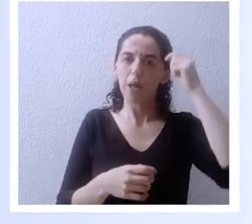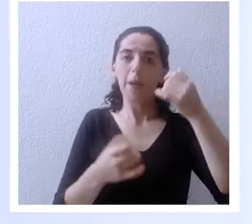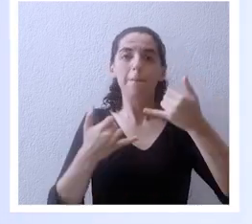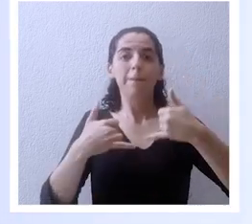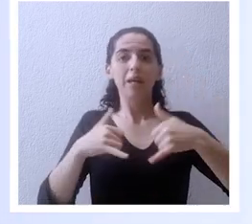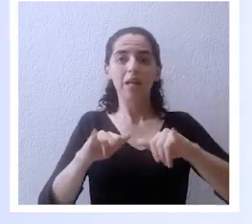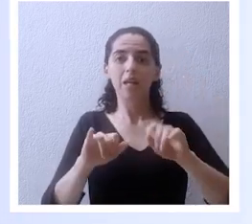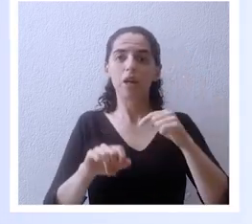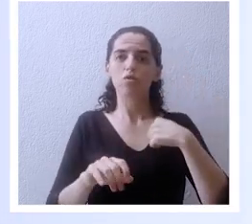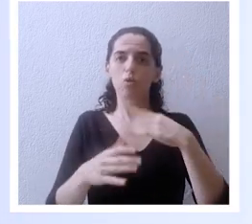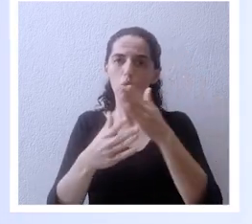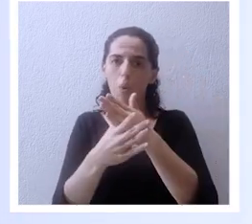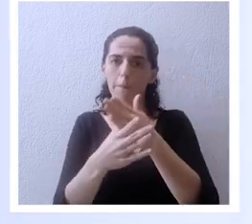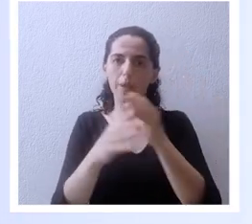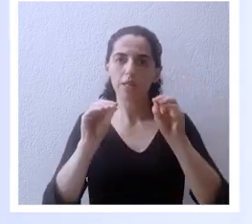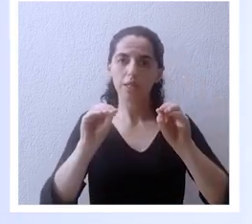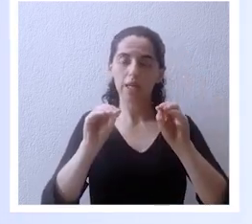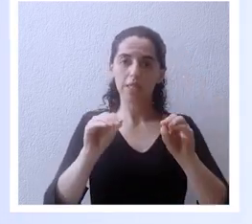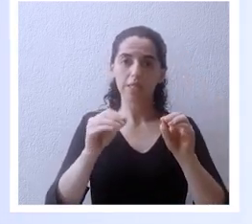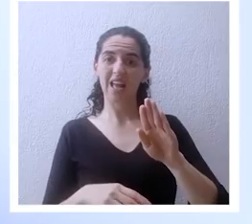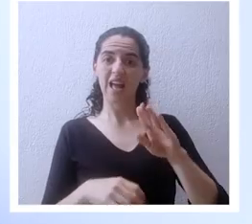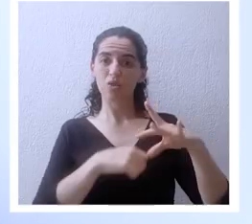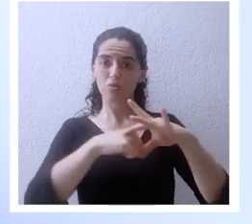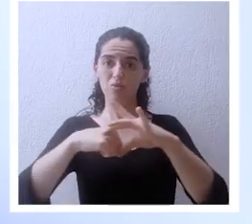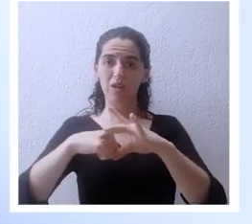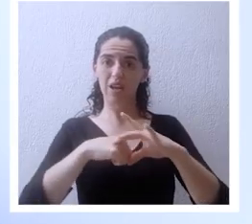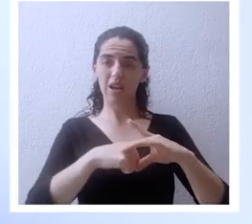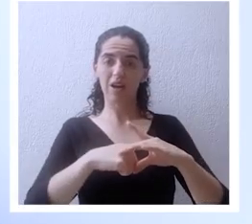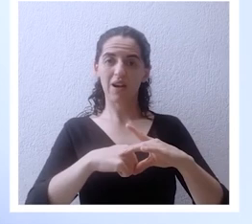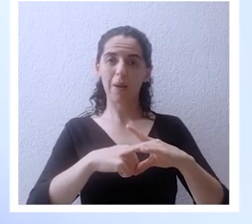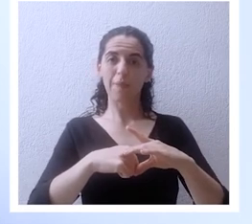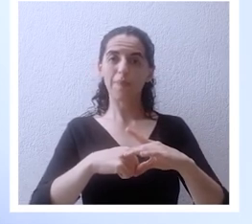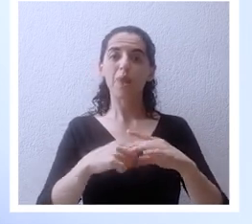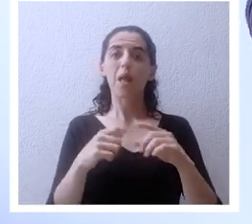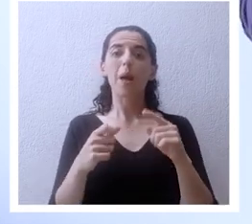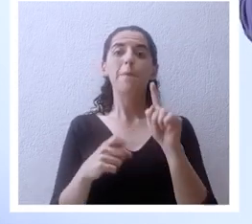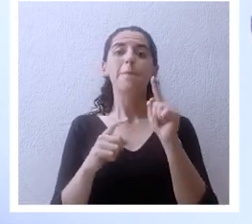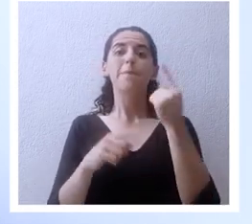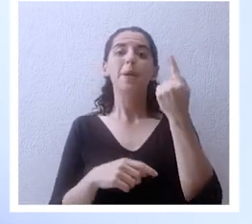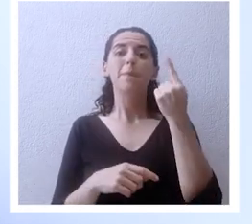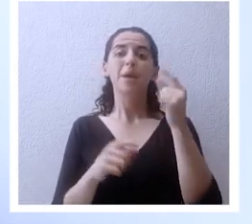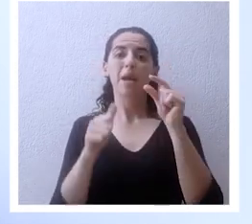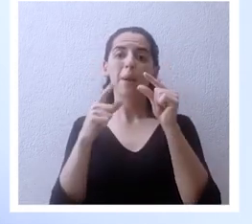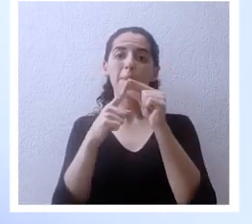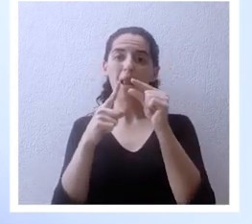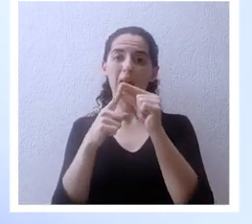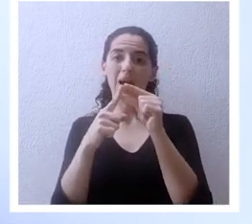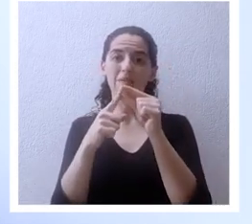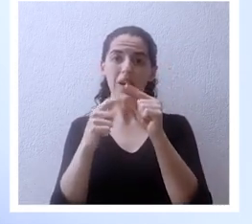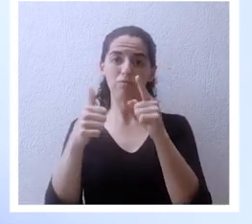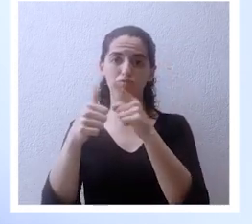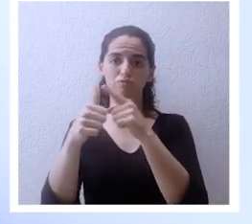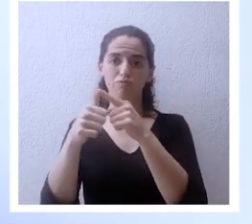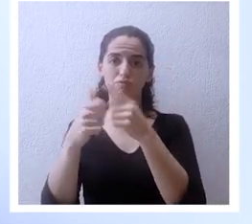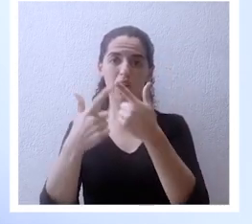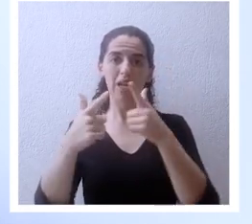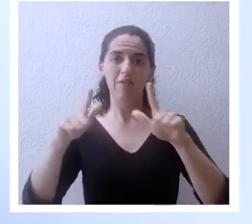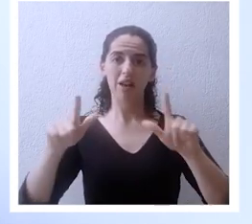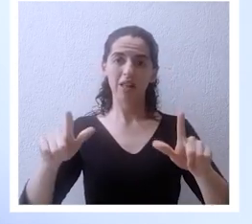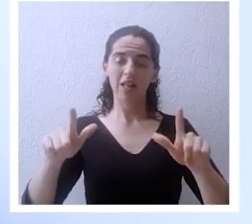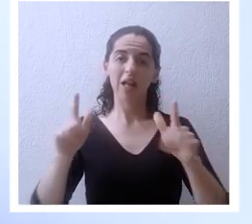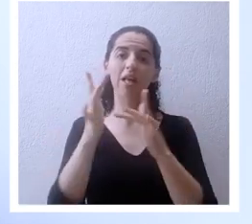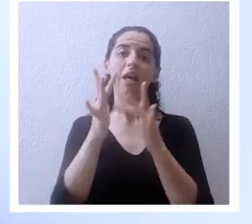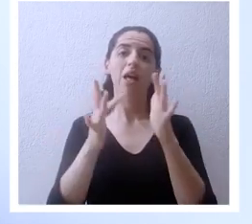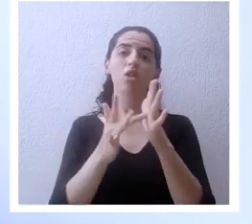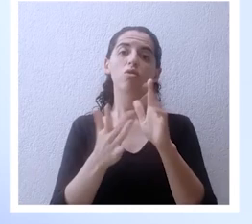enseñanza y la primera de ellas es libertad, libertad es lo que Cristo pagó por nosotros en la Cruz del Calvario